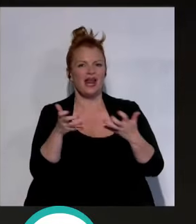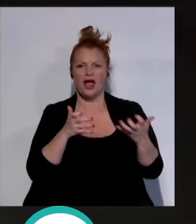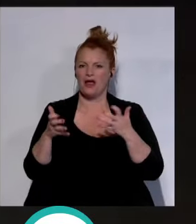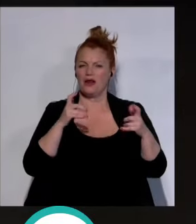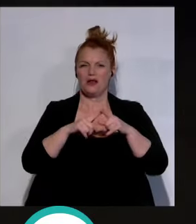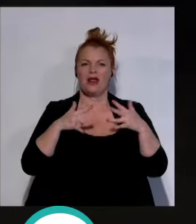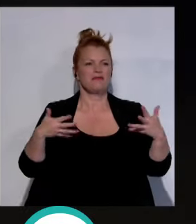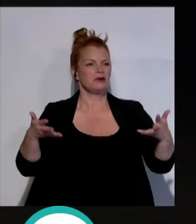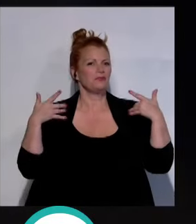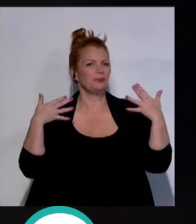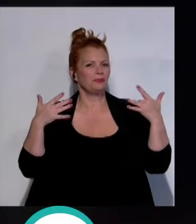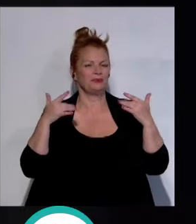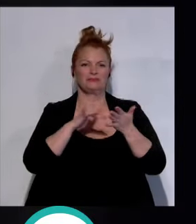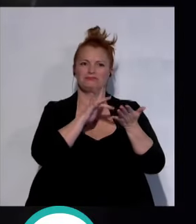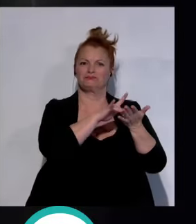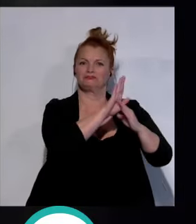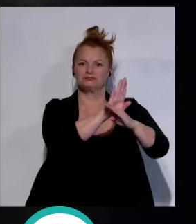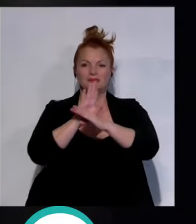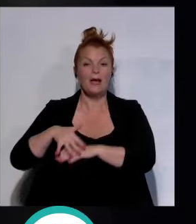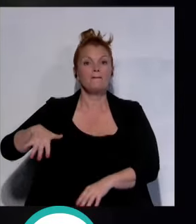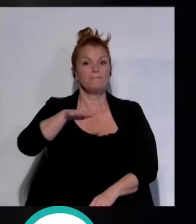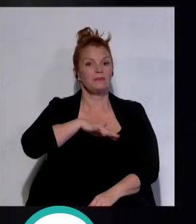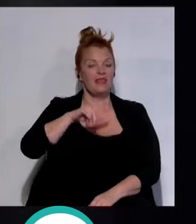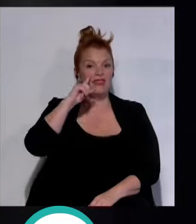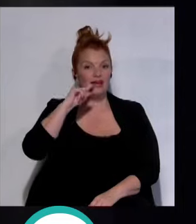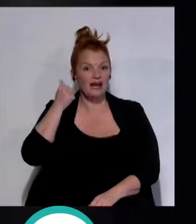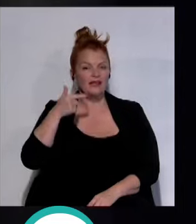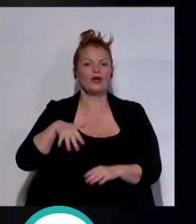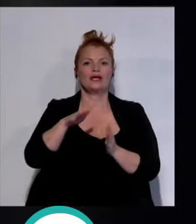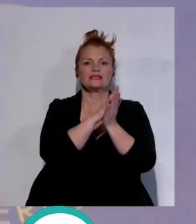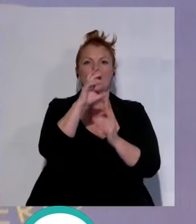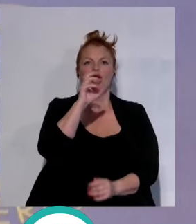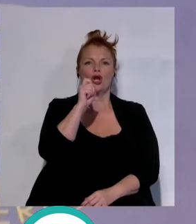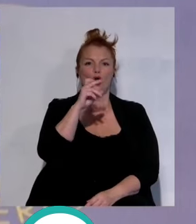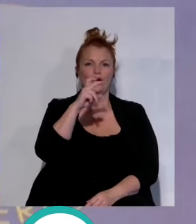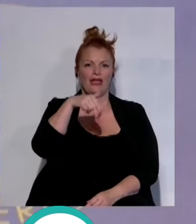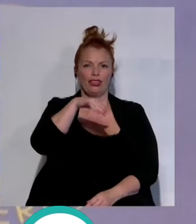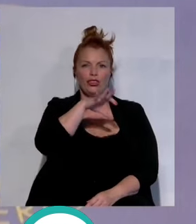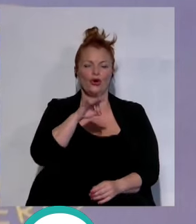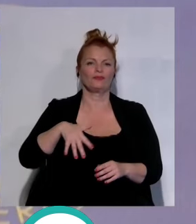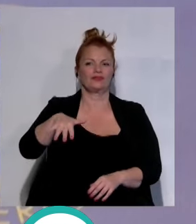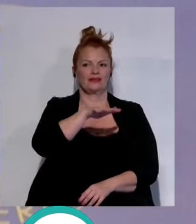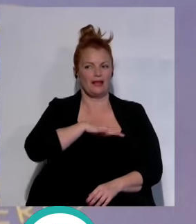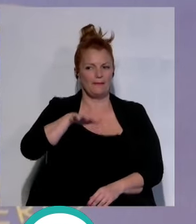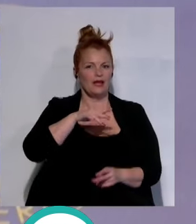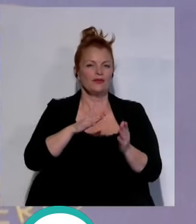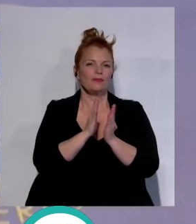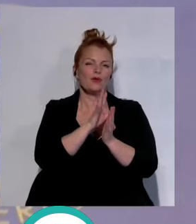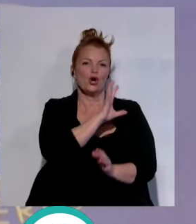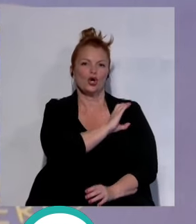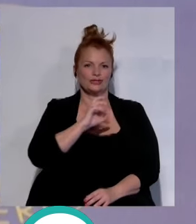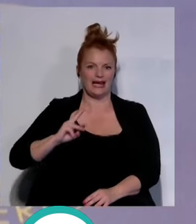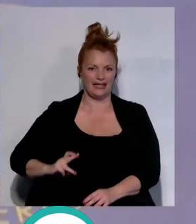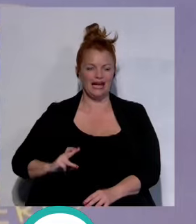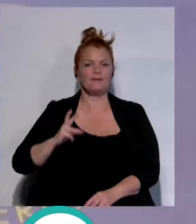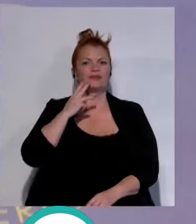aire libre de representaciones así la plaza de candelaria de san lorenzo o el auditorio costa rica además el festival contará